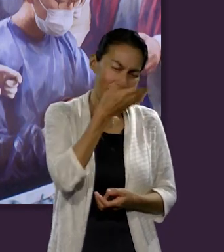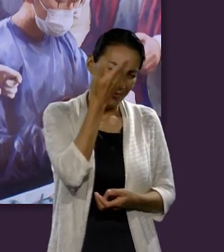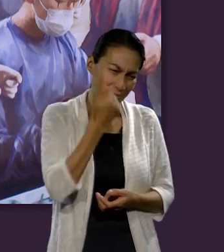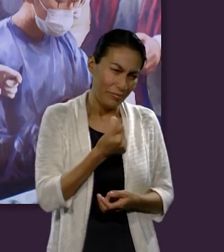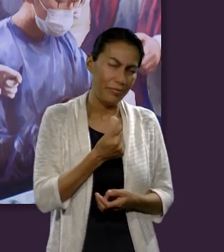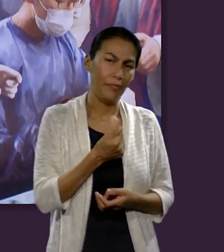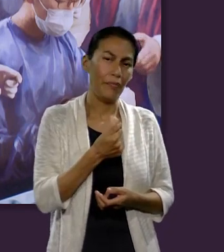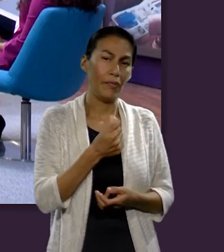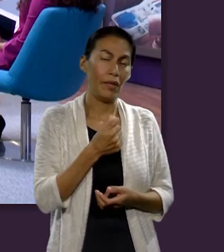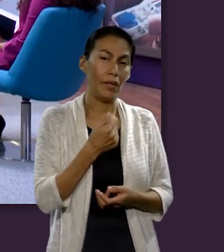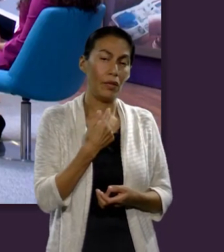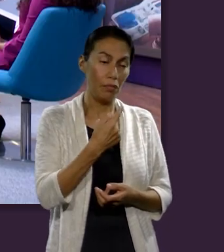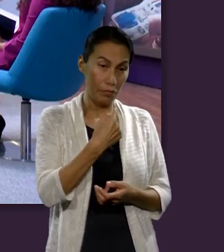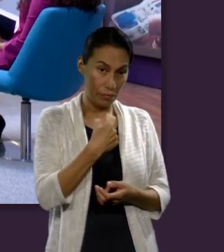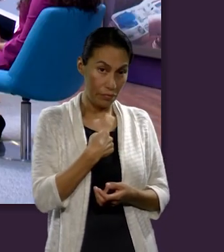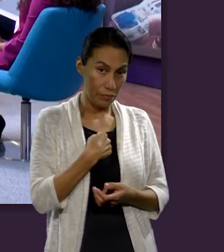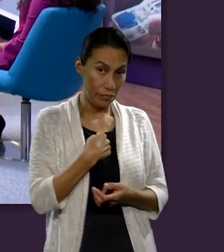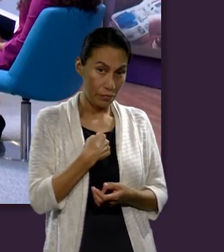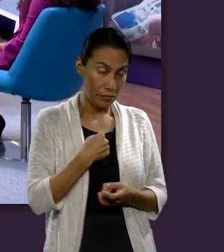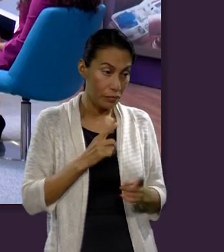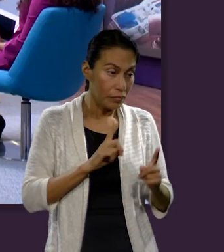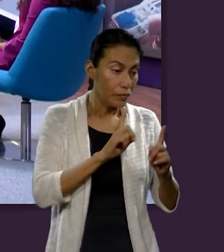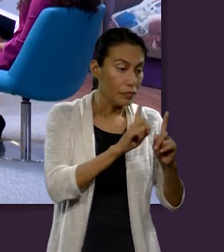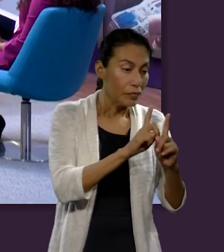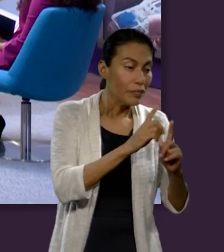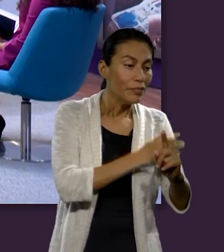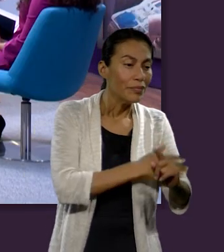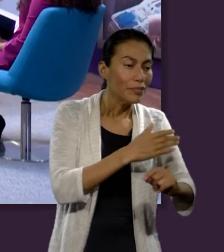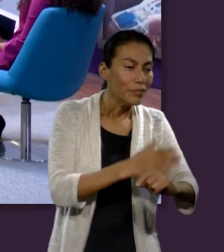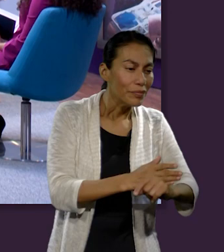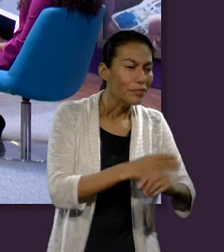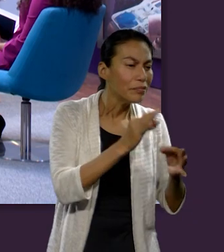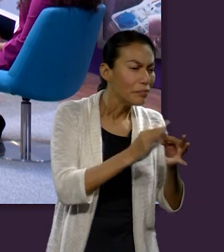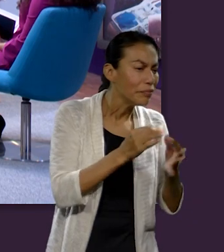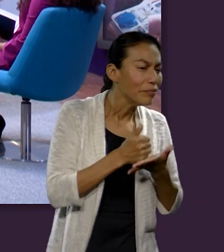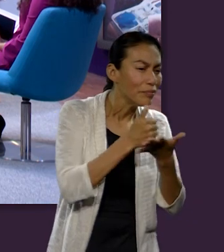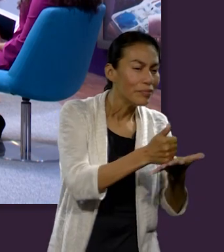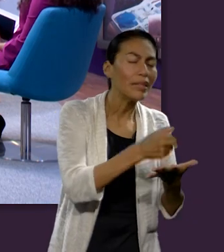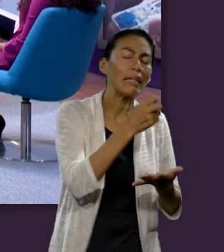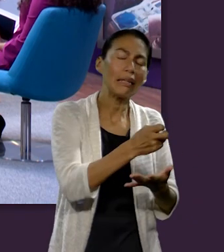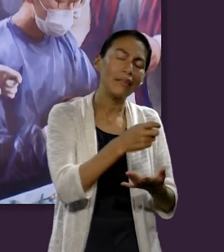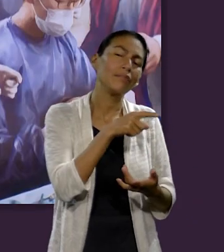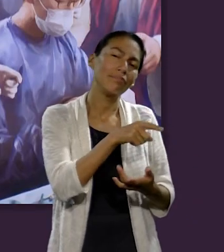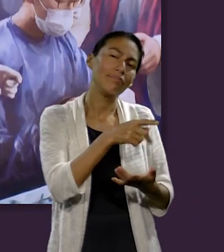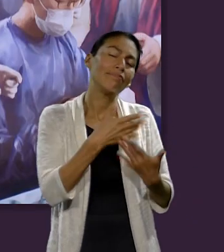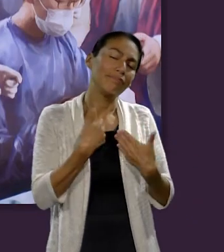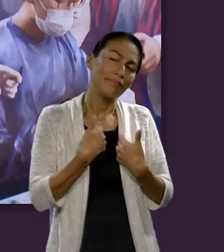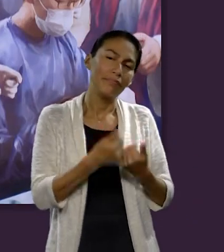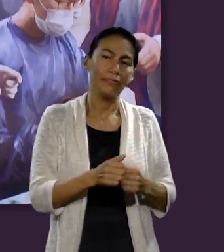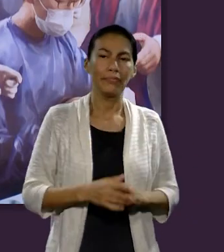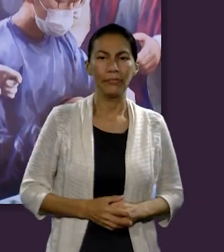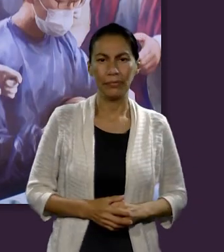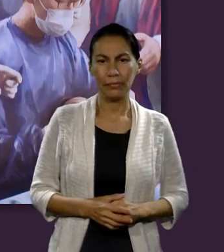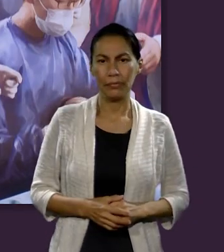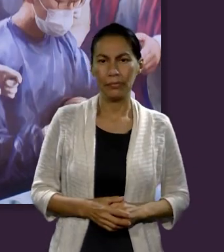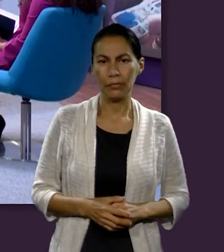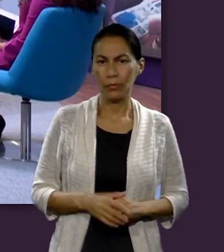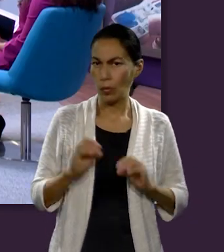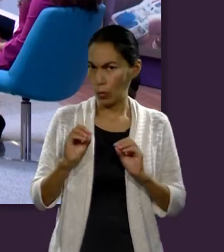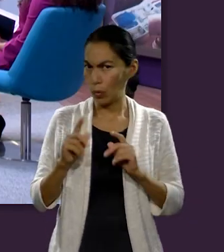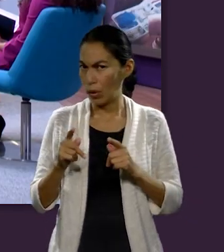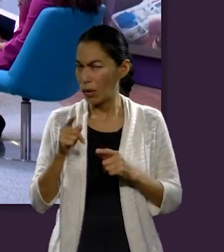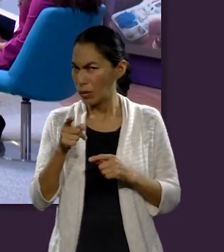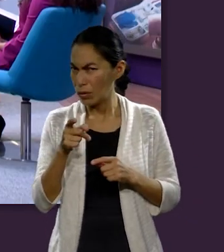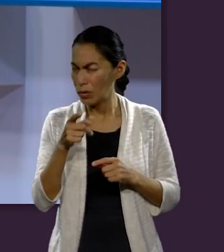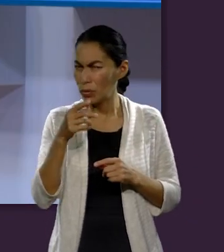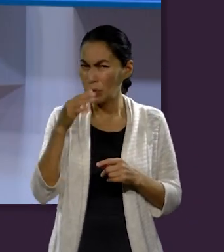a esas personas, sino el mismo sermón debe ser nuestra presencia y nuestra disposición en ayudar. Muy